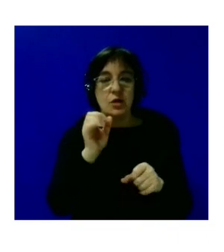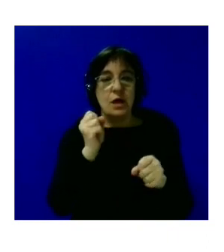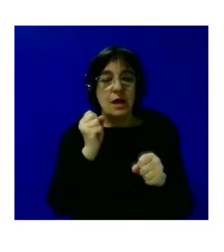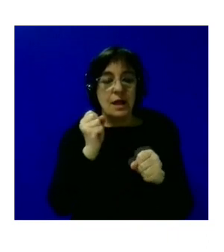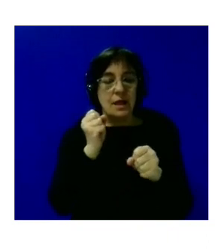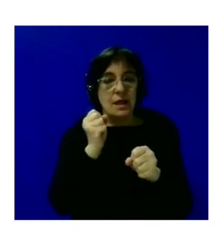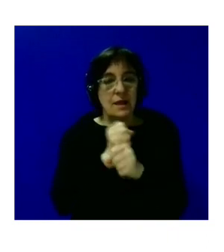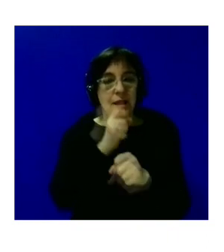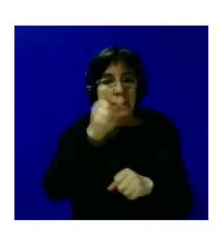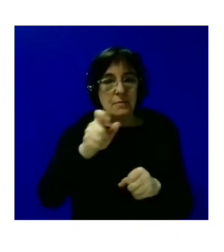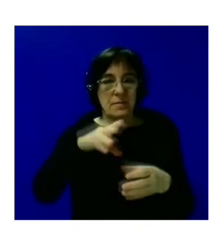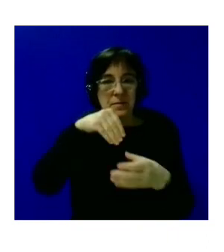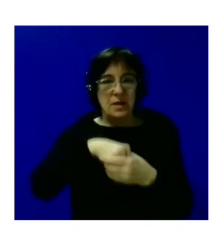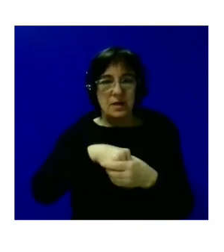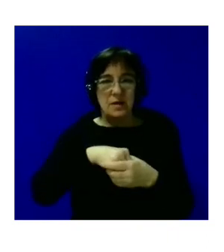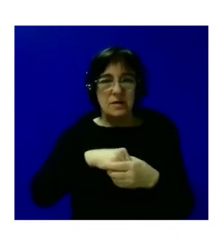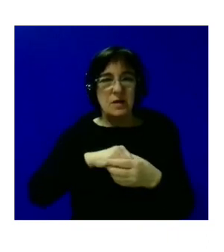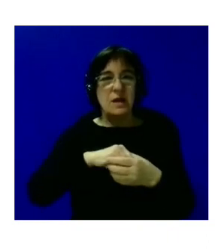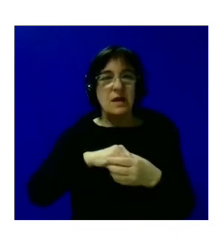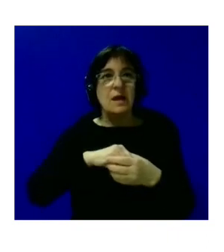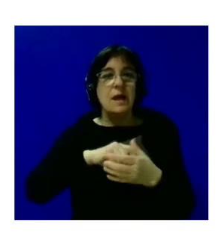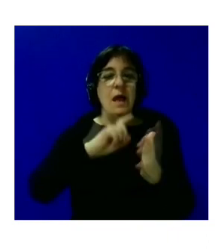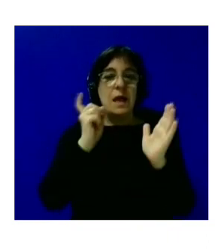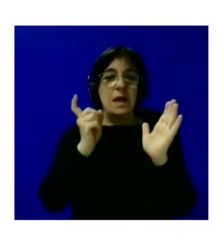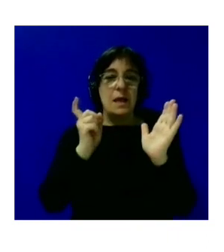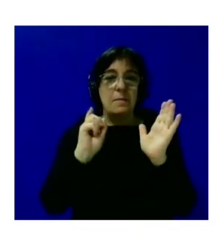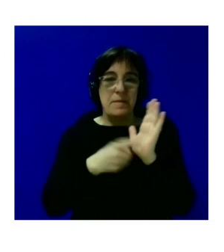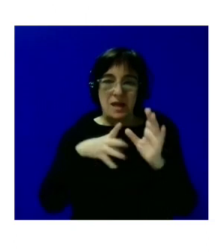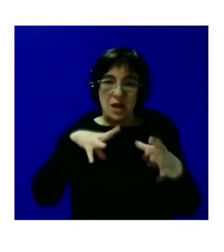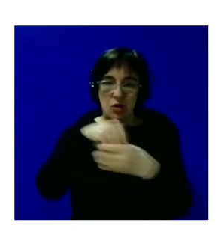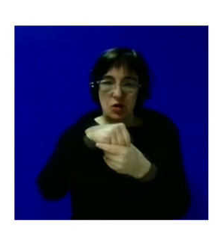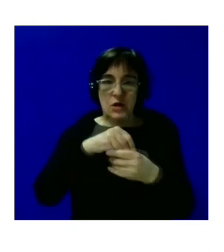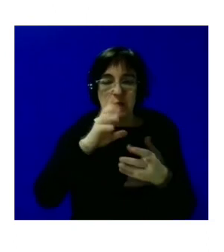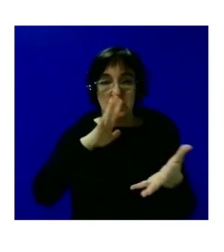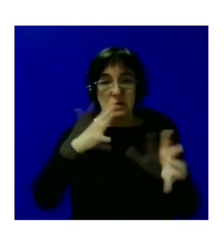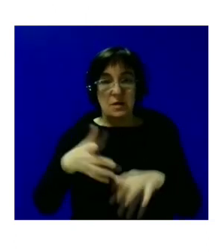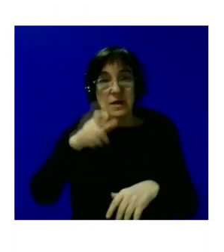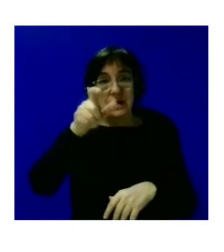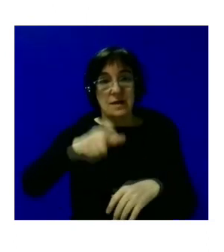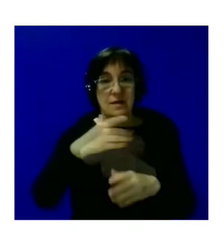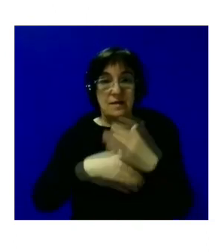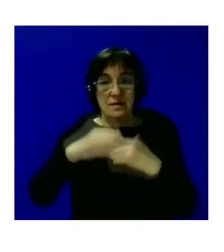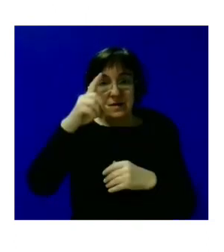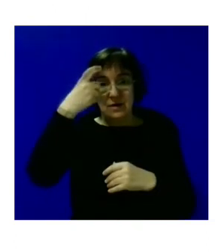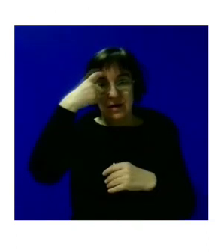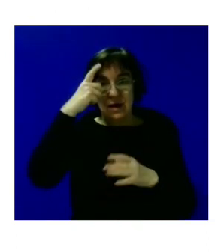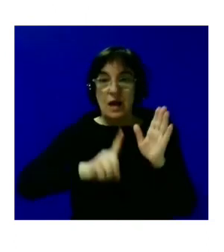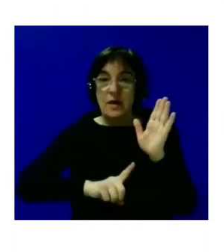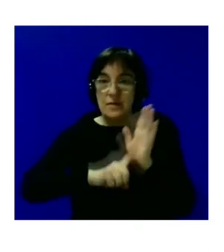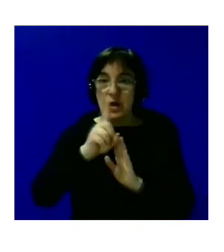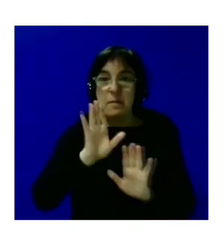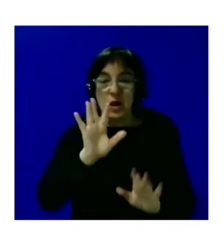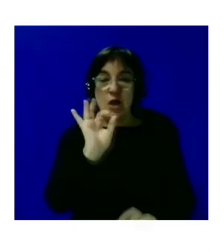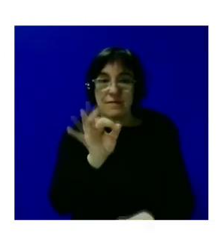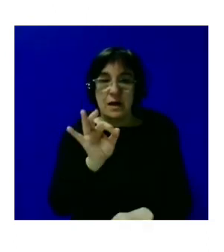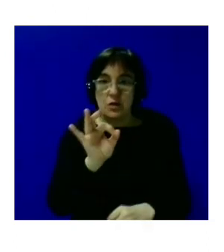se introdujo en España a través de plena inclusión y entonces se aplicó a personas con discapacidad intelectual o del desarrollo pero es